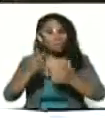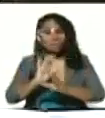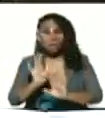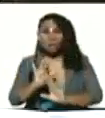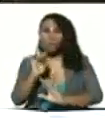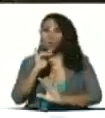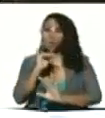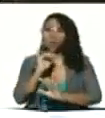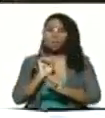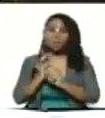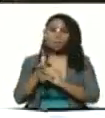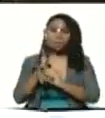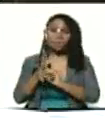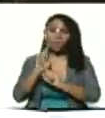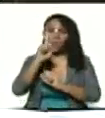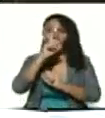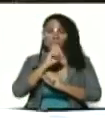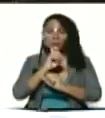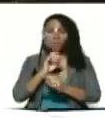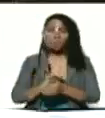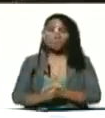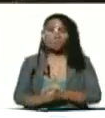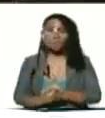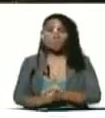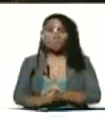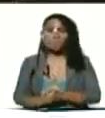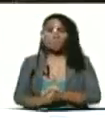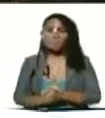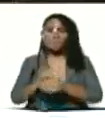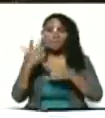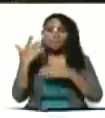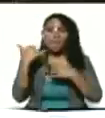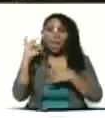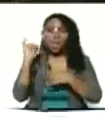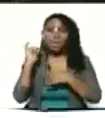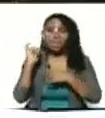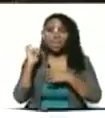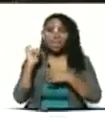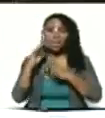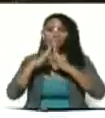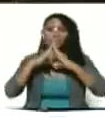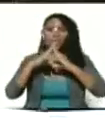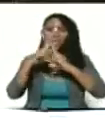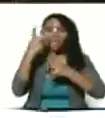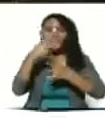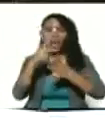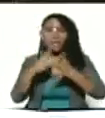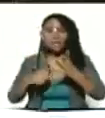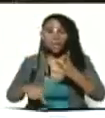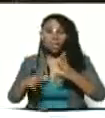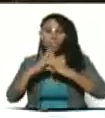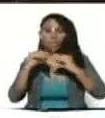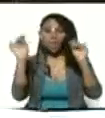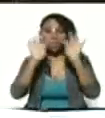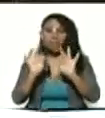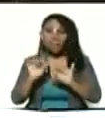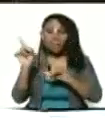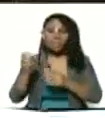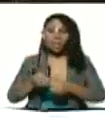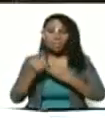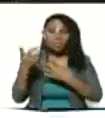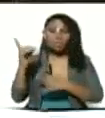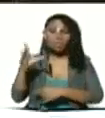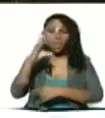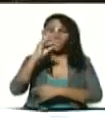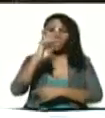tenemos el coronavirus de hace un año ya tenemos cepas de todo tipo y tenemos la cepa delta